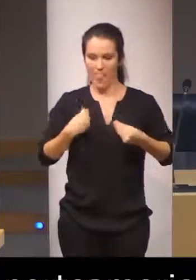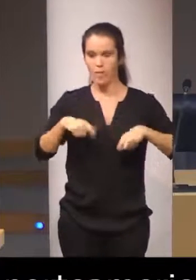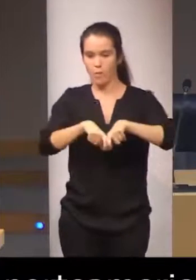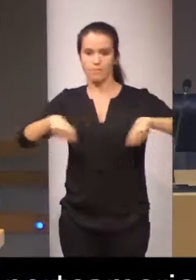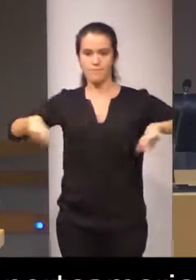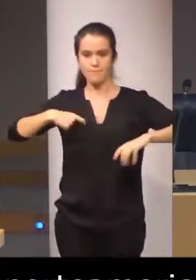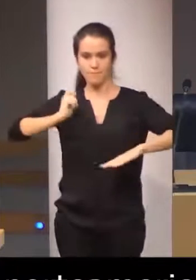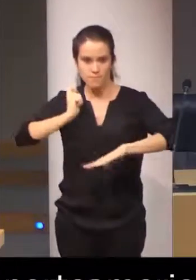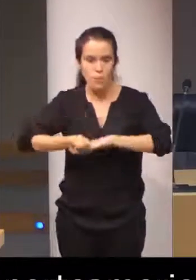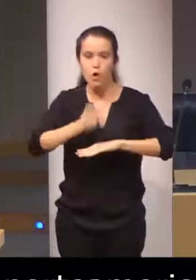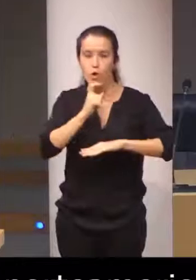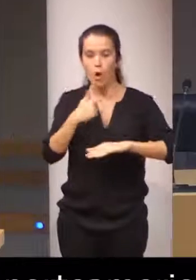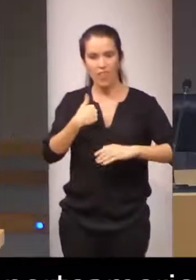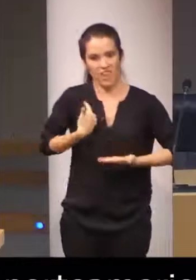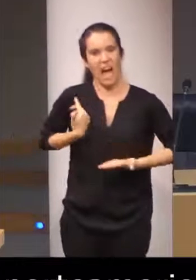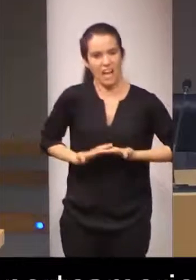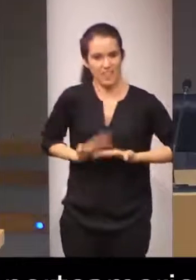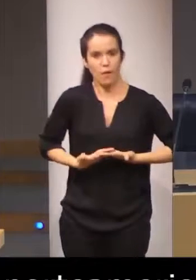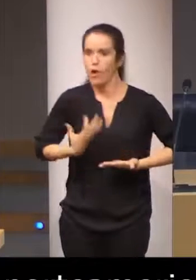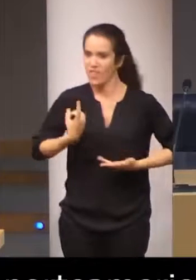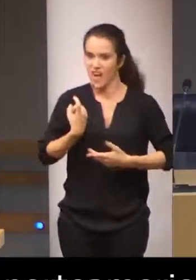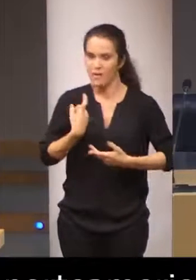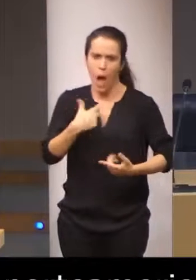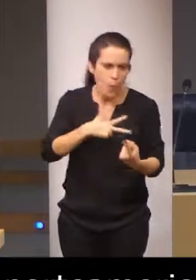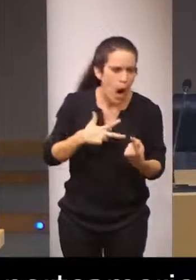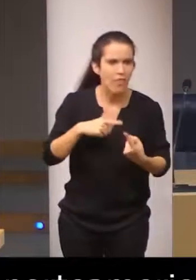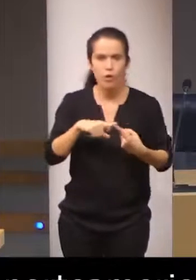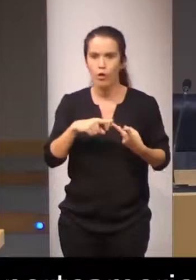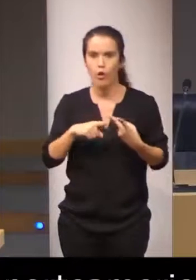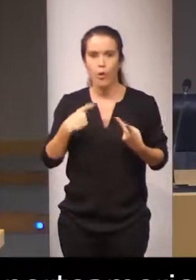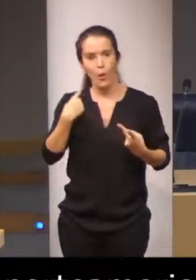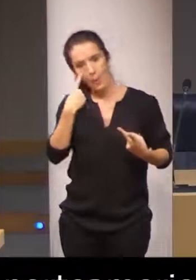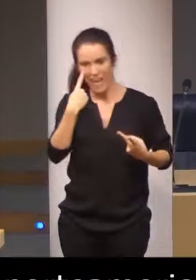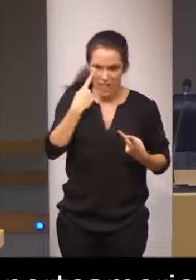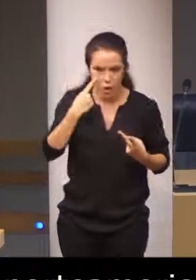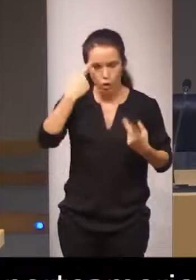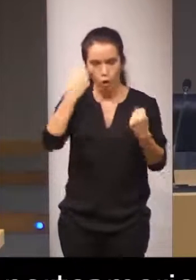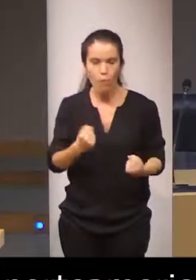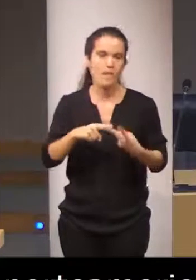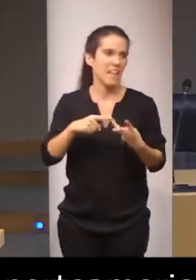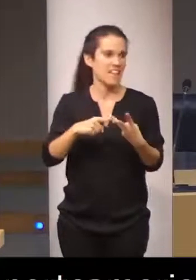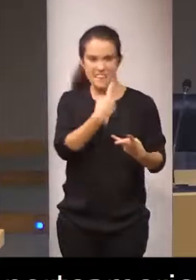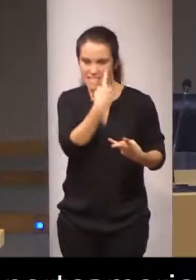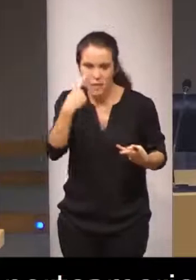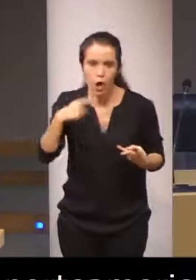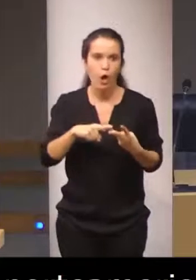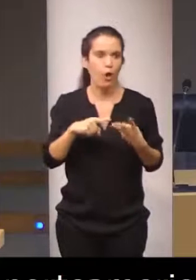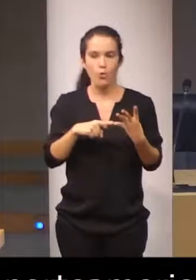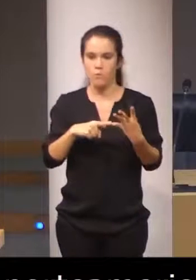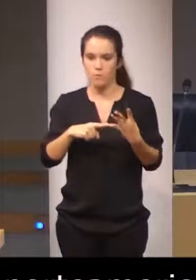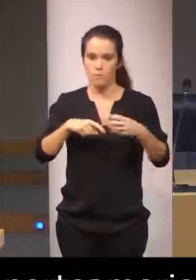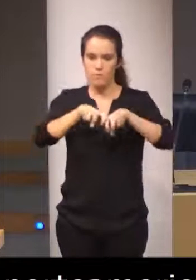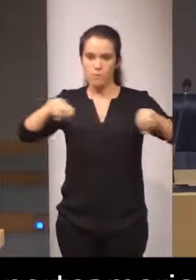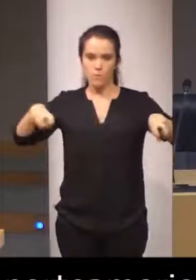deben estar acreditados abogados peritos testigos jurados jueces